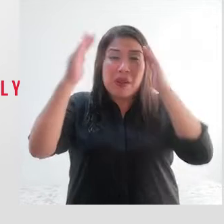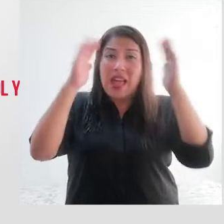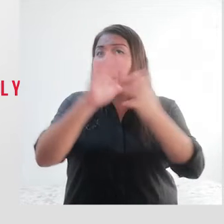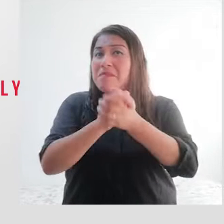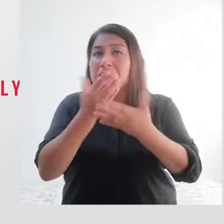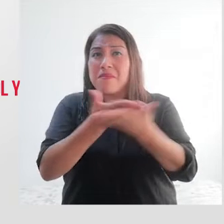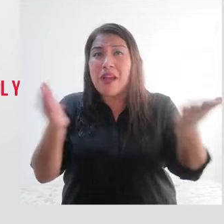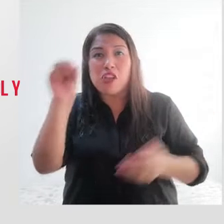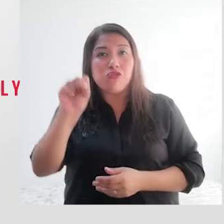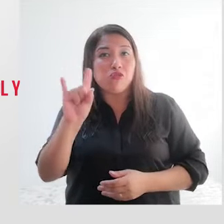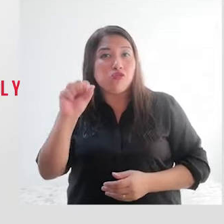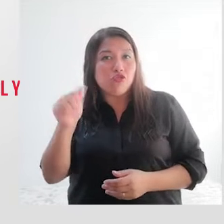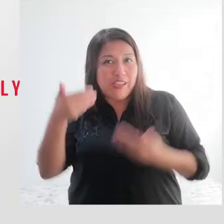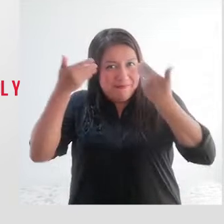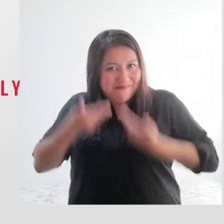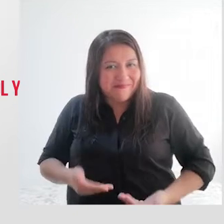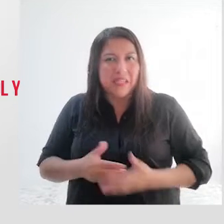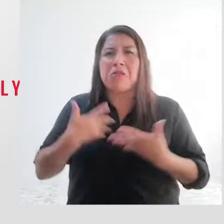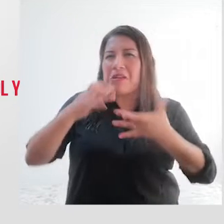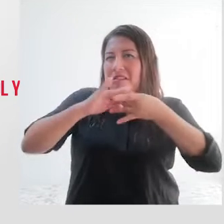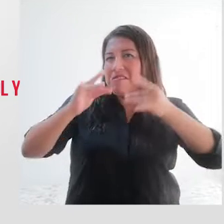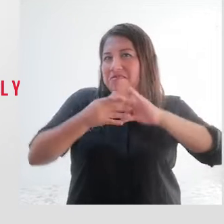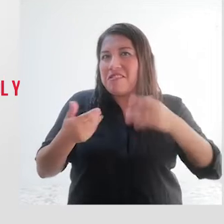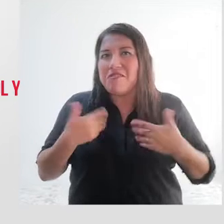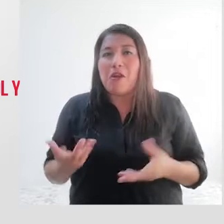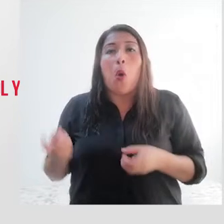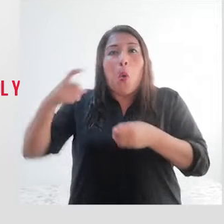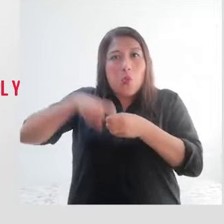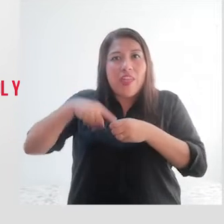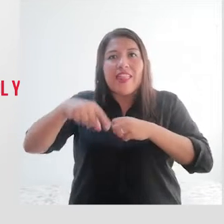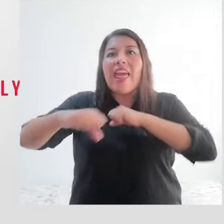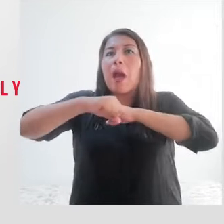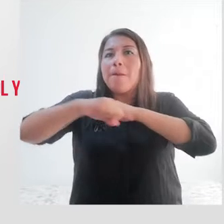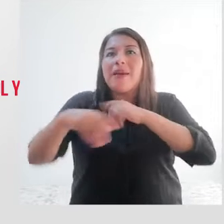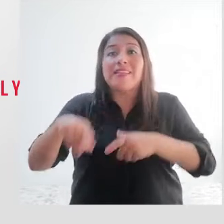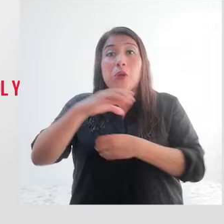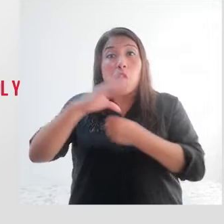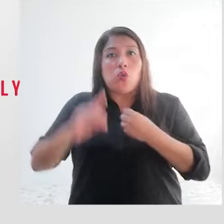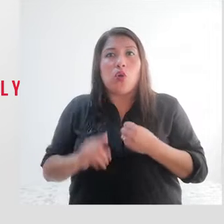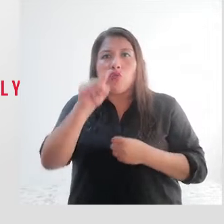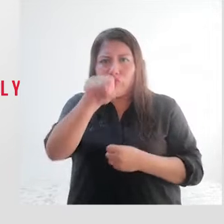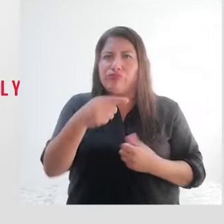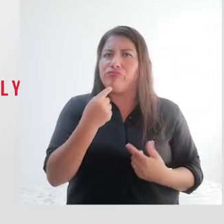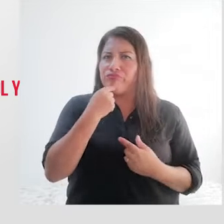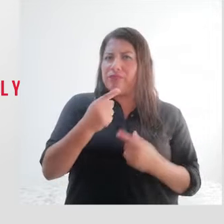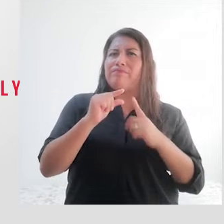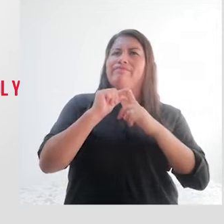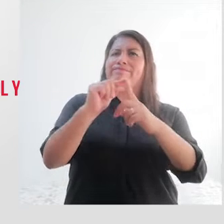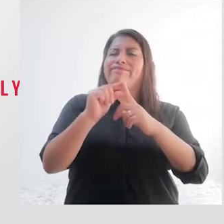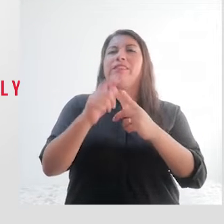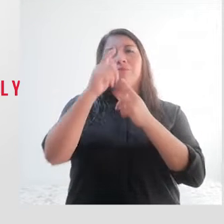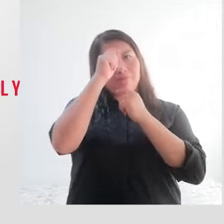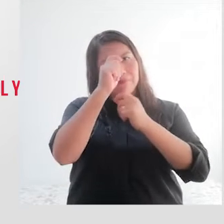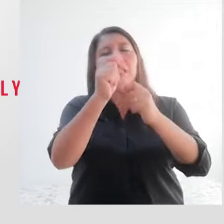Hola amigos, ¿cómo están? Soy Susa Mochoa. Quiero contarles que yo también uní a la campaña del Conadis. Dígalo con respeto, persona